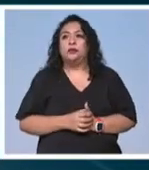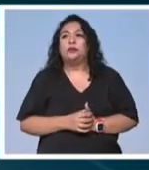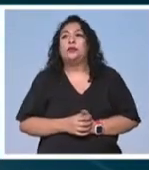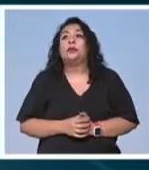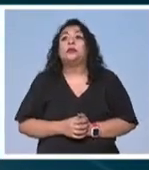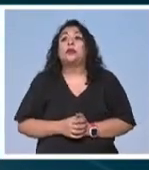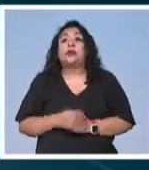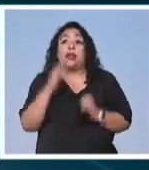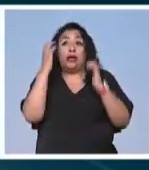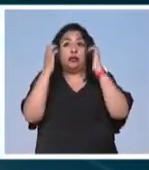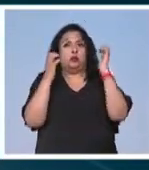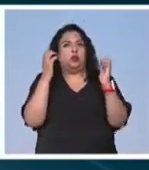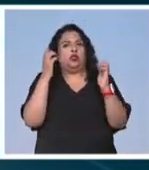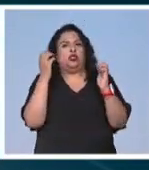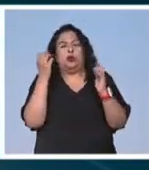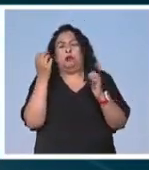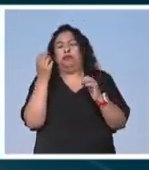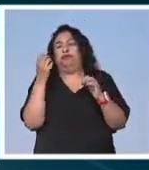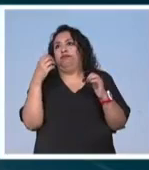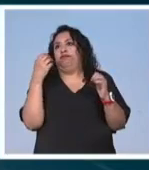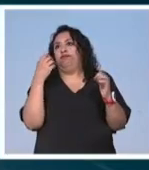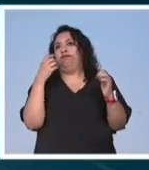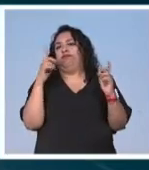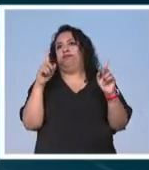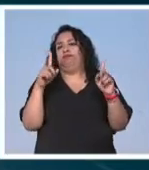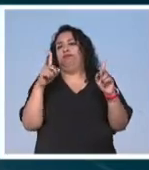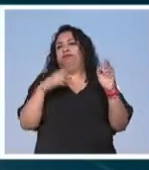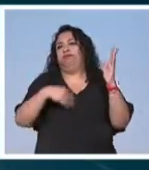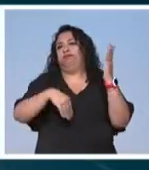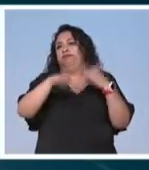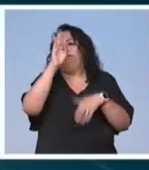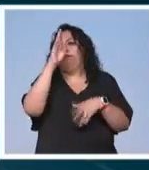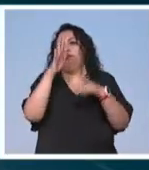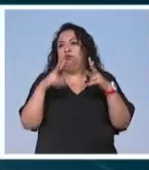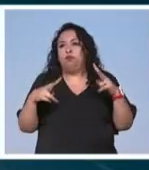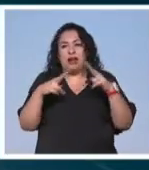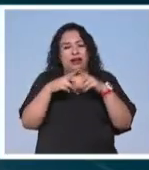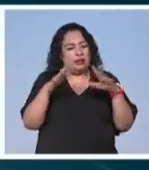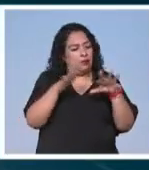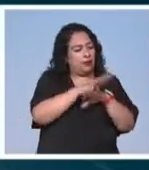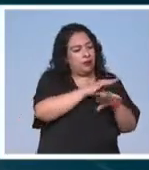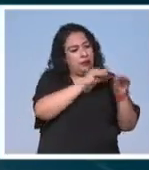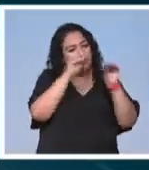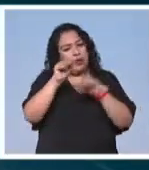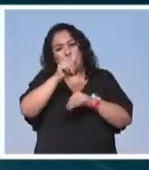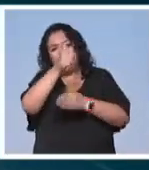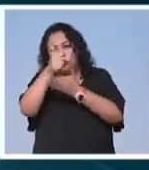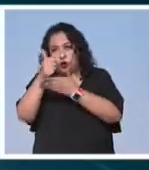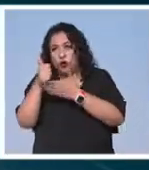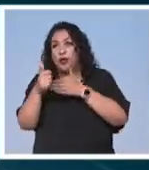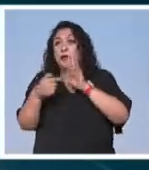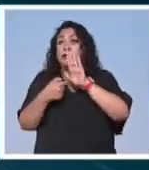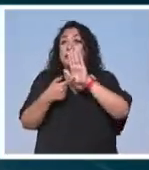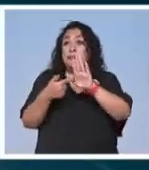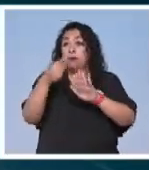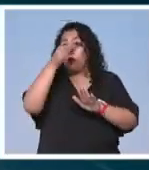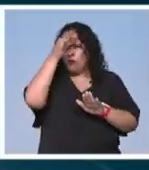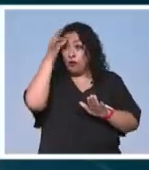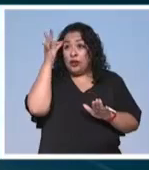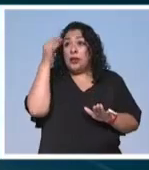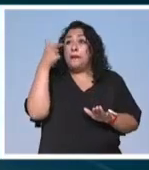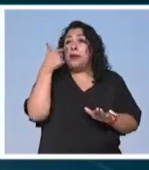como la exposición fue un éxito en París pues decidimos moverla ya que estaba en Europa moverla a otras ciudades la imagen de Frida la